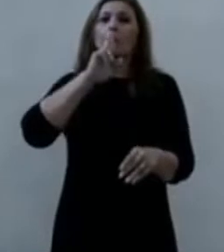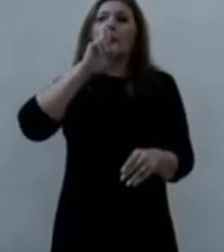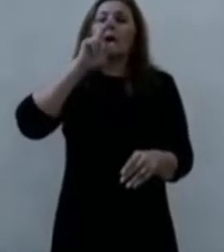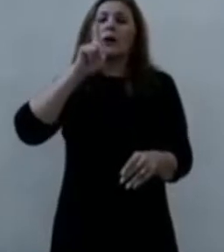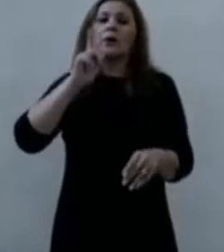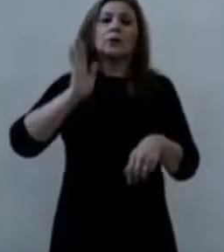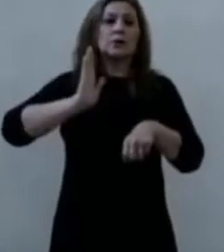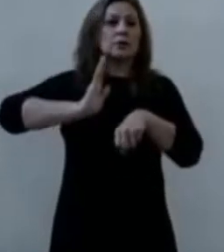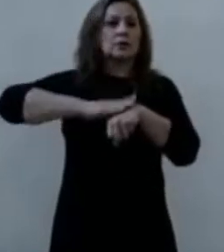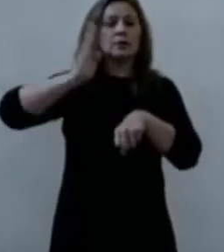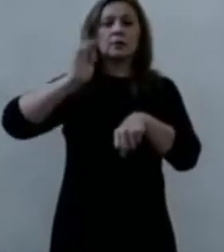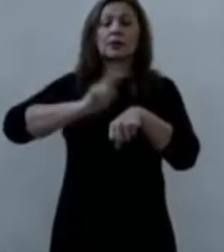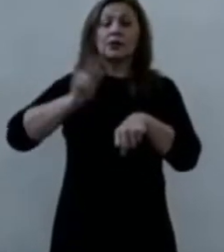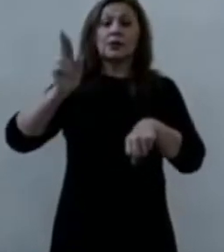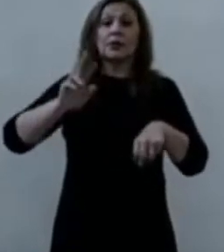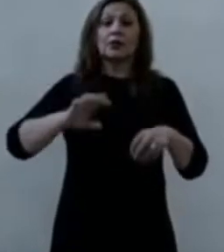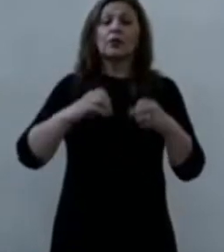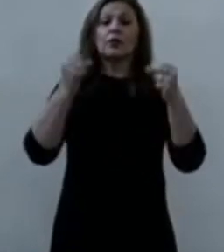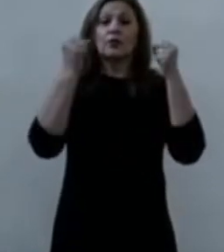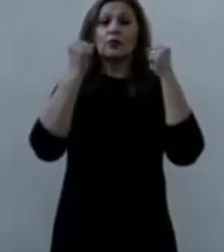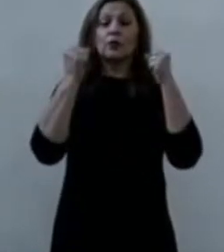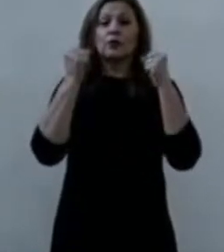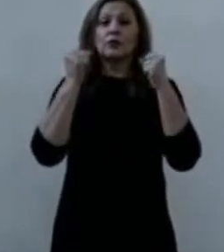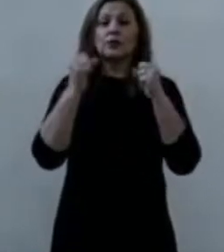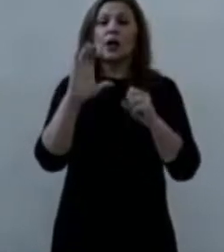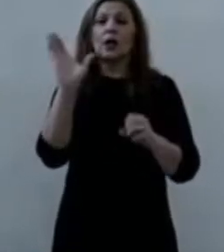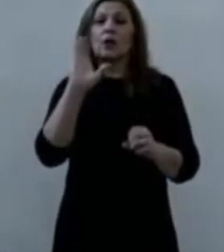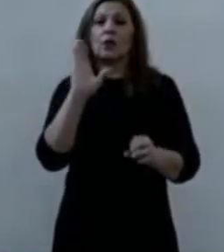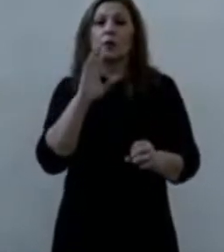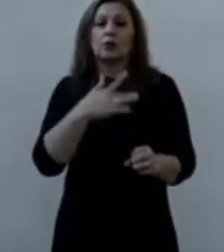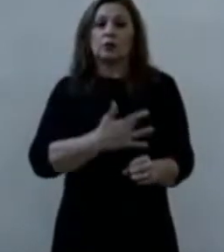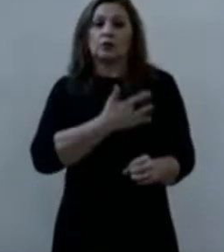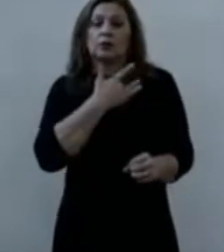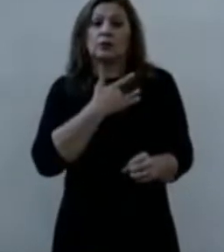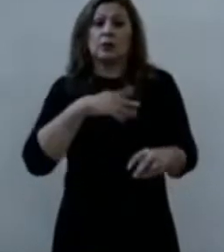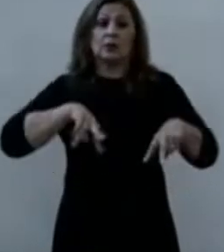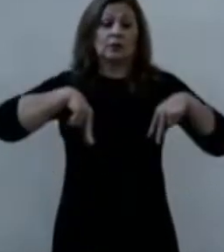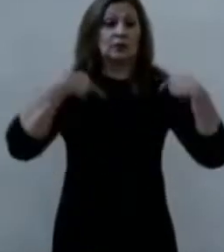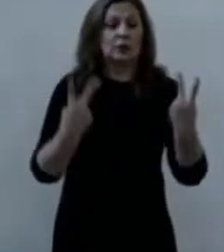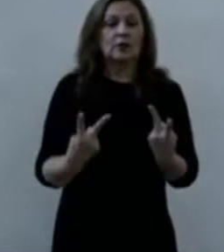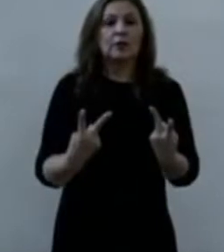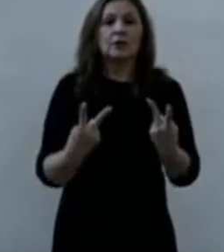Cuando soy débil, entonces soy fuerte.